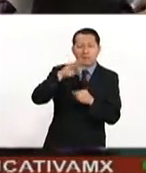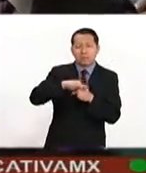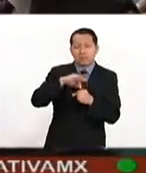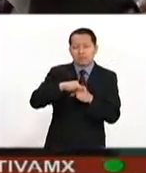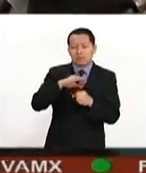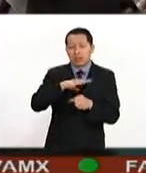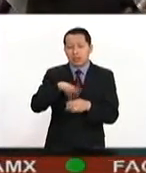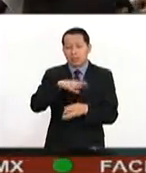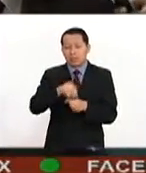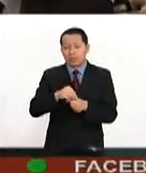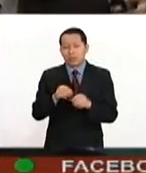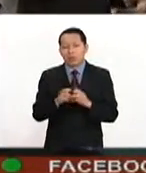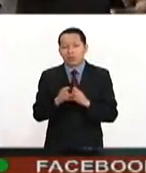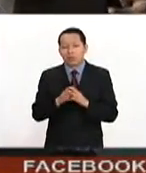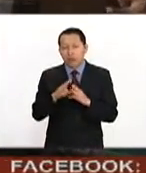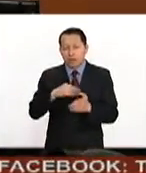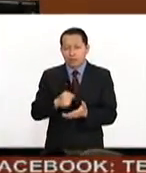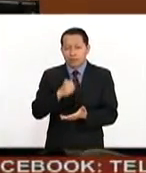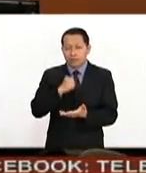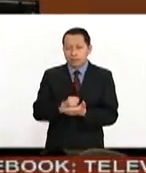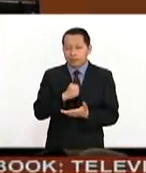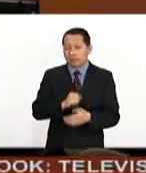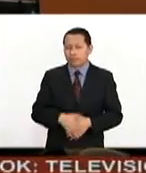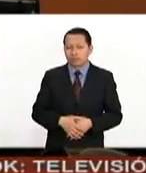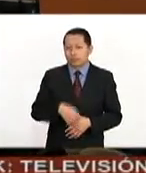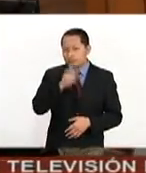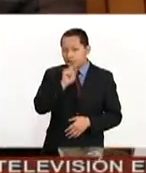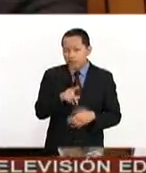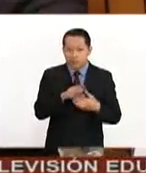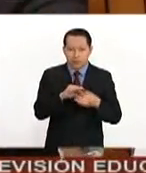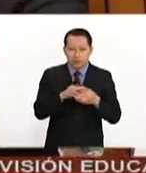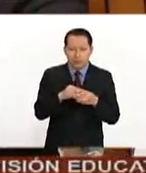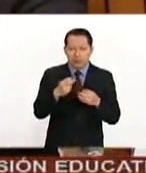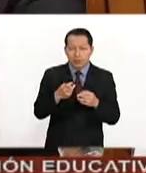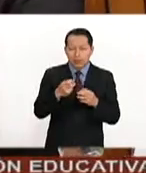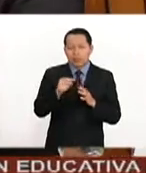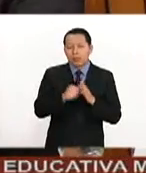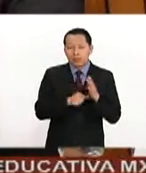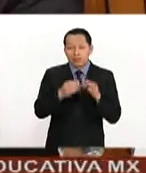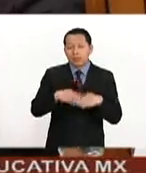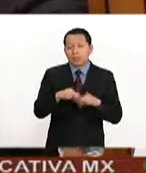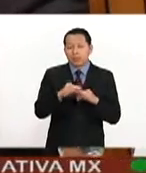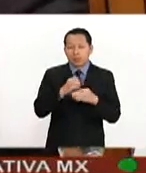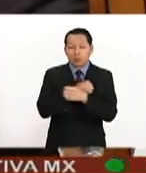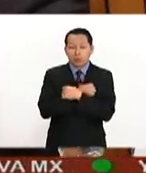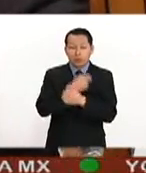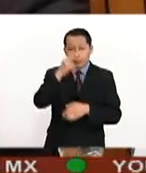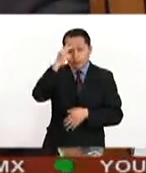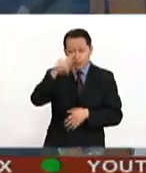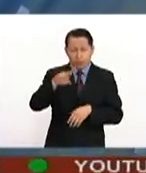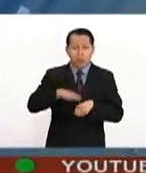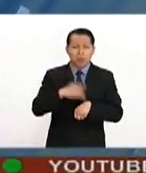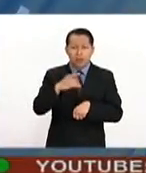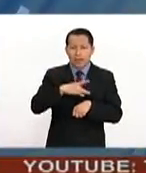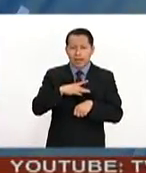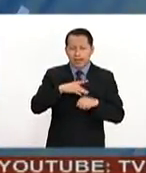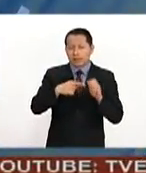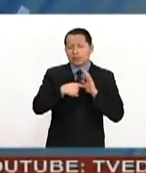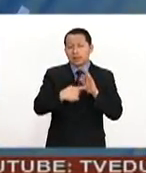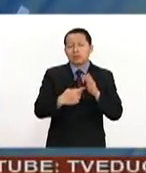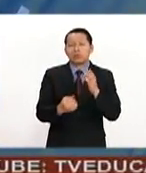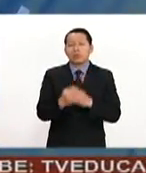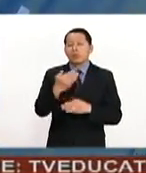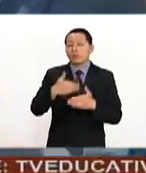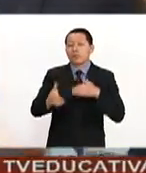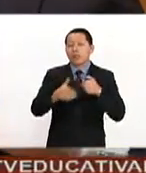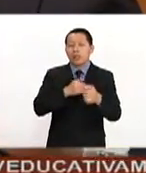en la aprobación. Y también este mes es importante para la educación en México porque se dará a conocer el nuevo